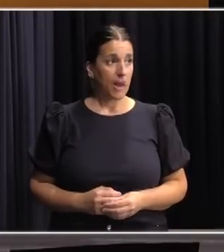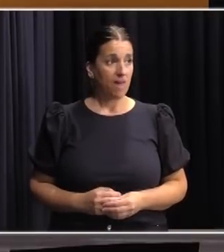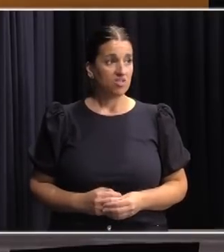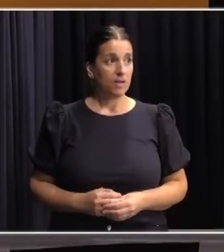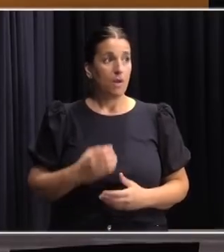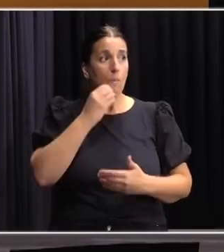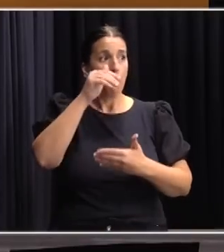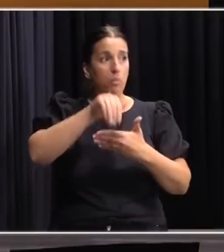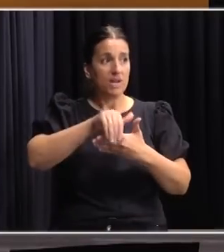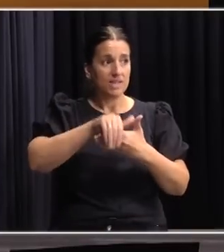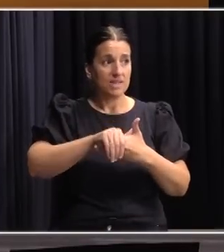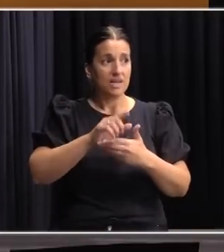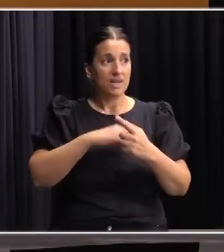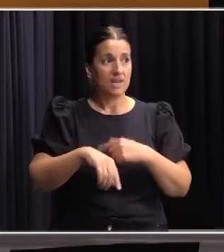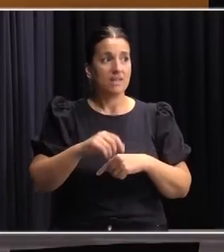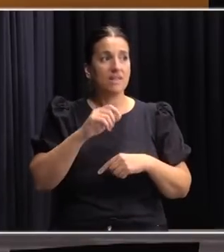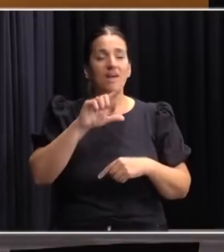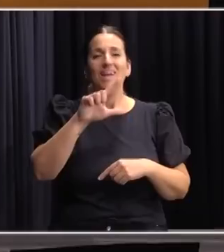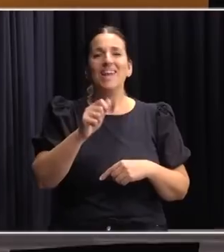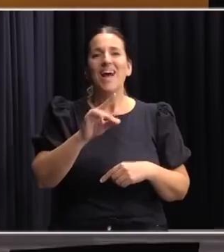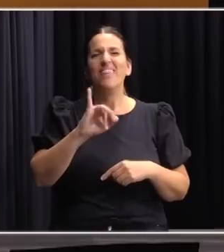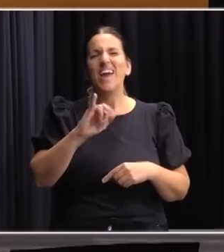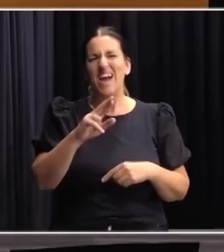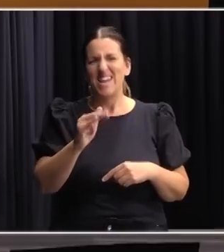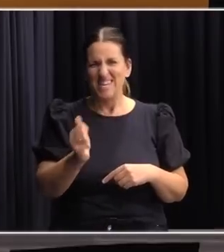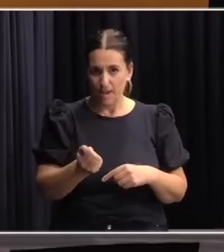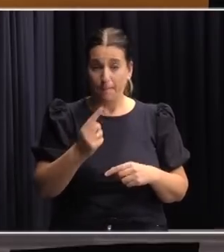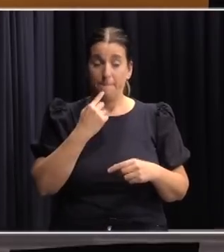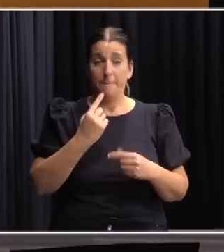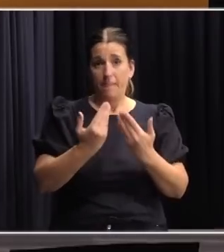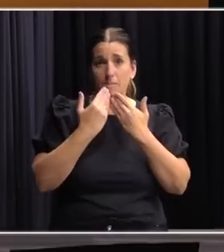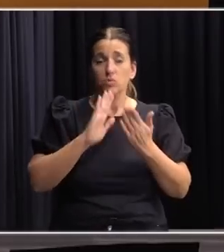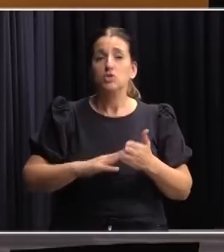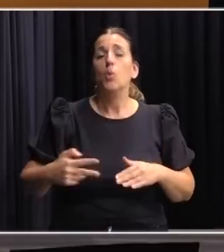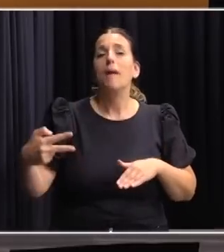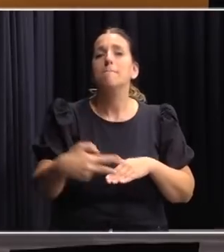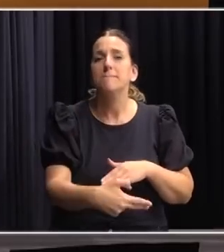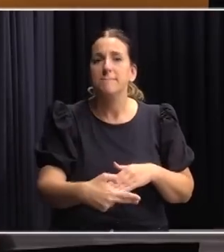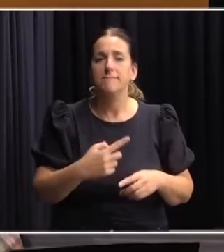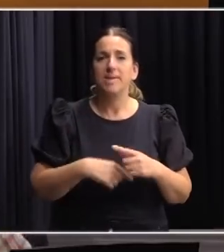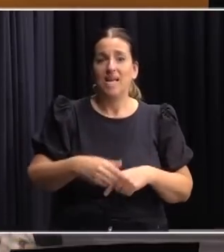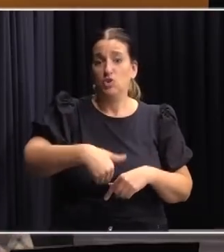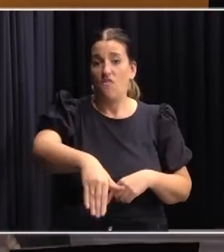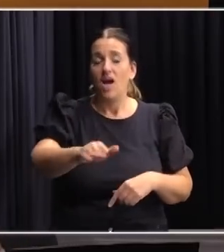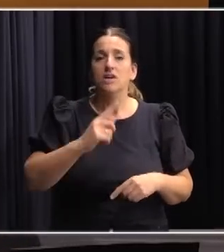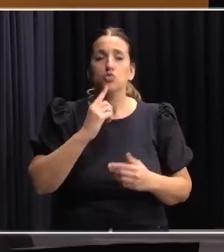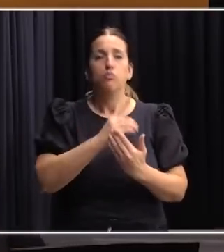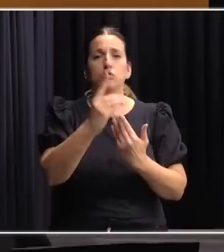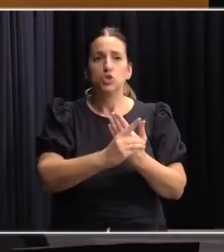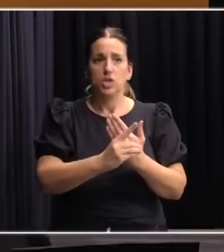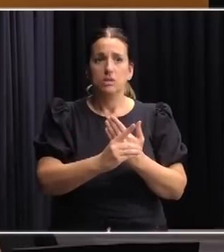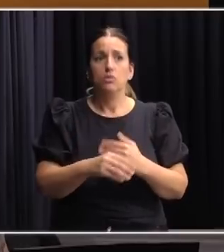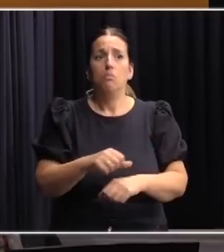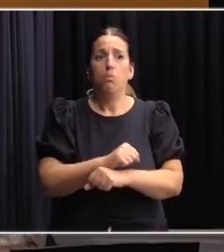Buenas tardes, Matías Da Silva de La Diaria. La consulta refiere a los plazos, hacia adelante el proyecto, al menos